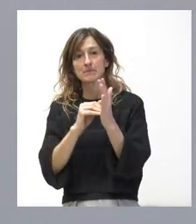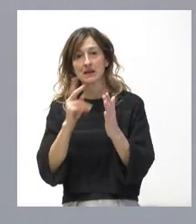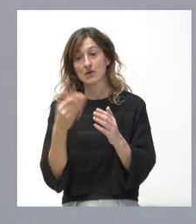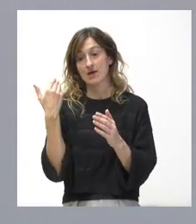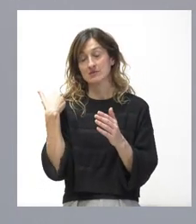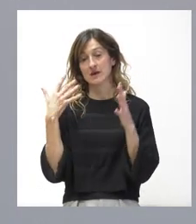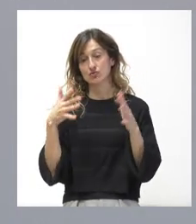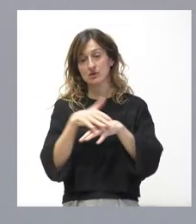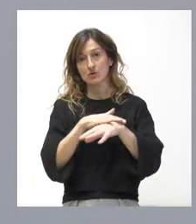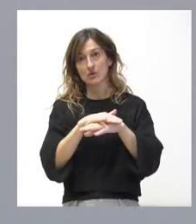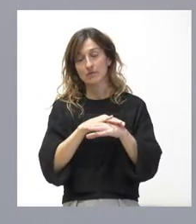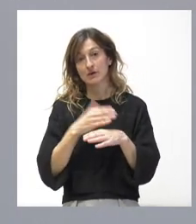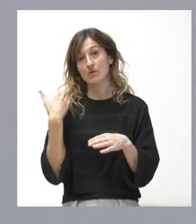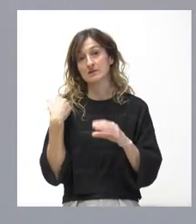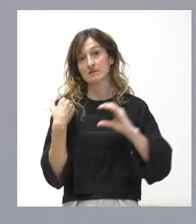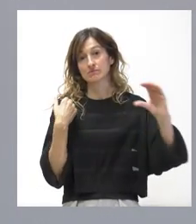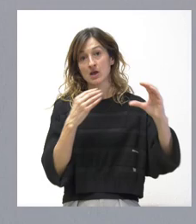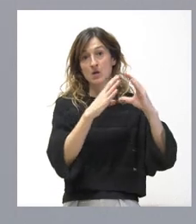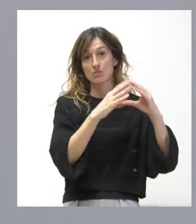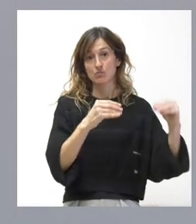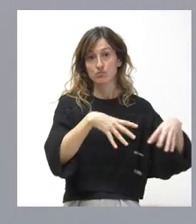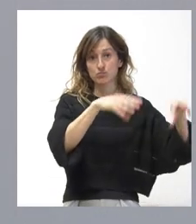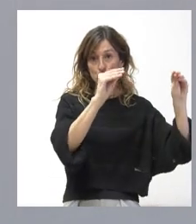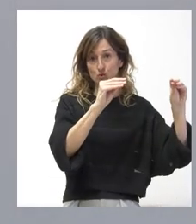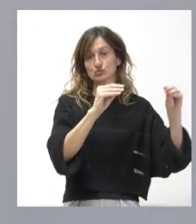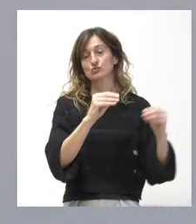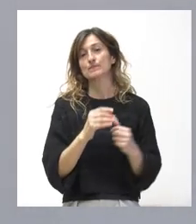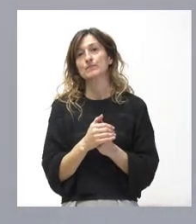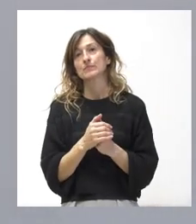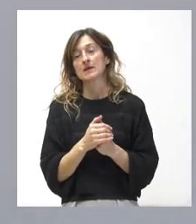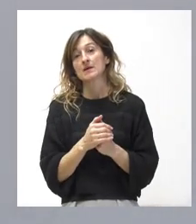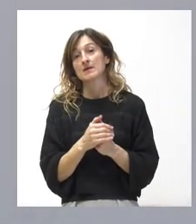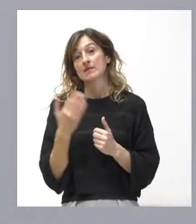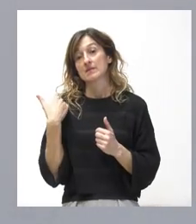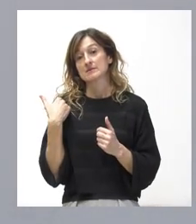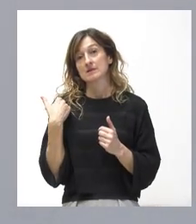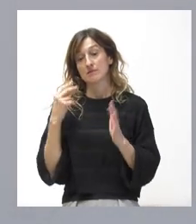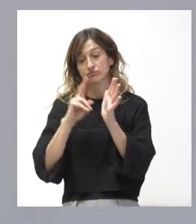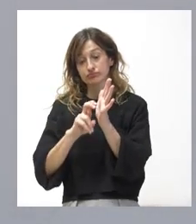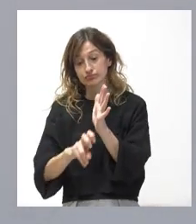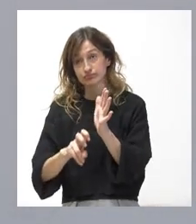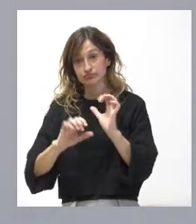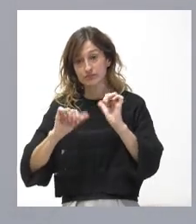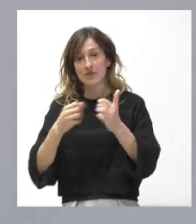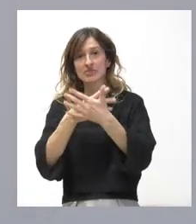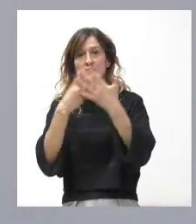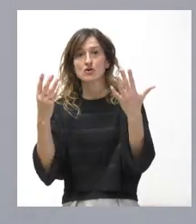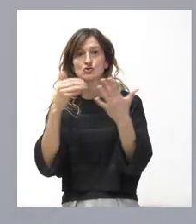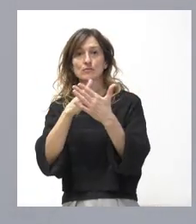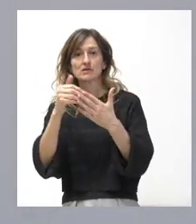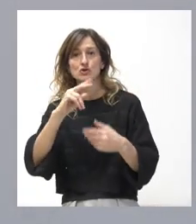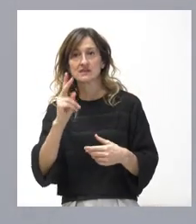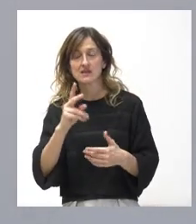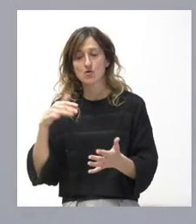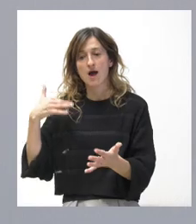se otorgó a la Universidad de Burgos para la misma finalidad. Desde que se inició la explotación de estos yacimientos, son 18 millones de euros lo que ha